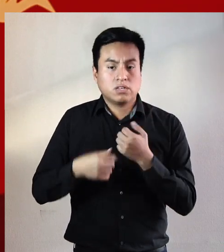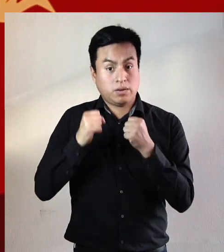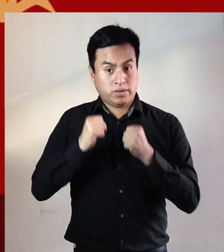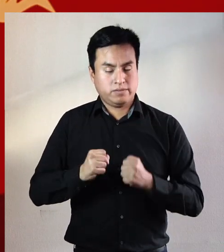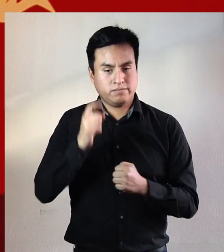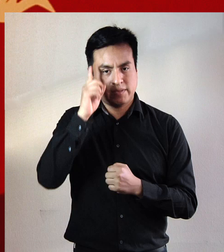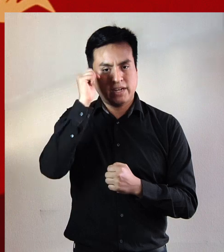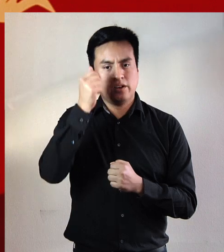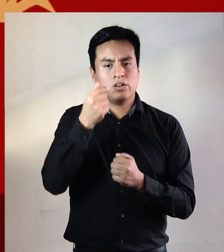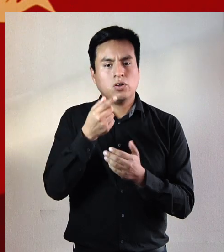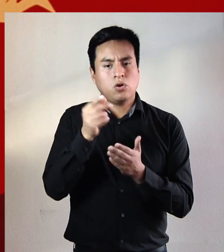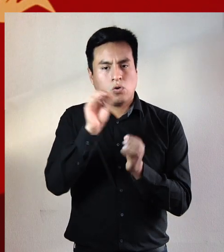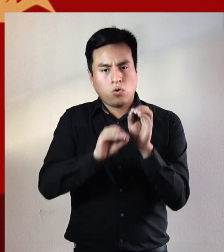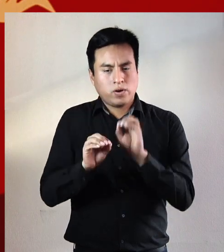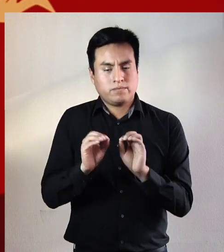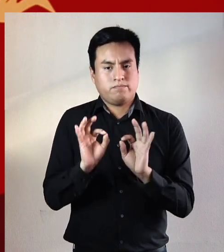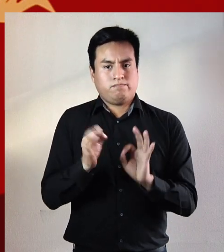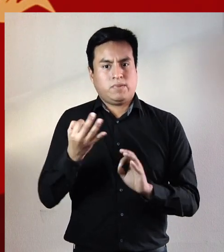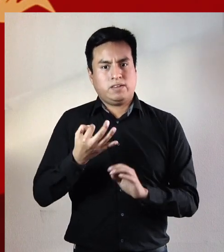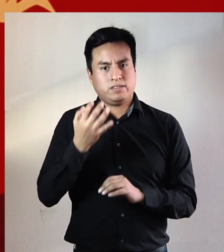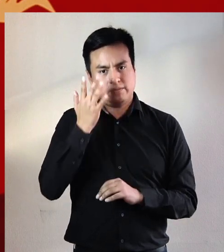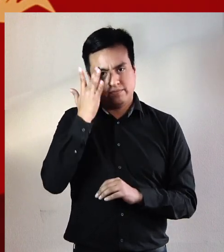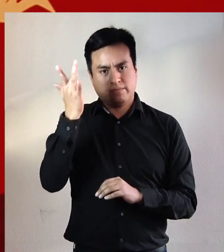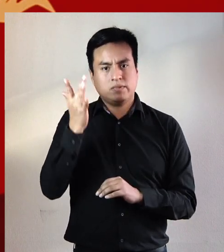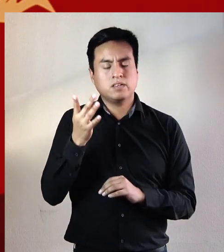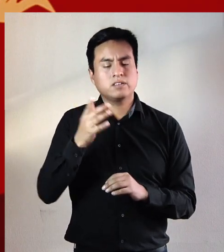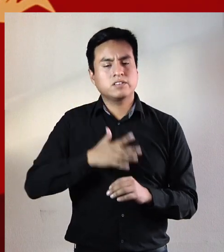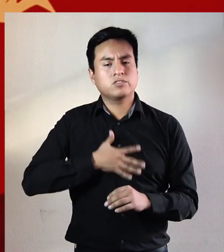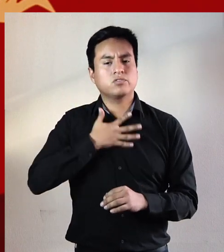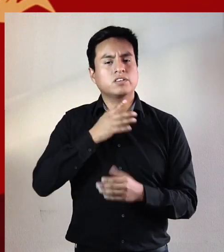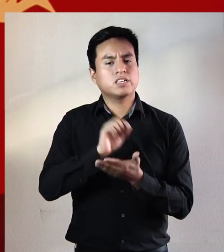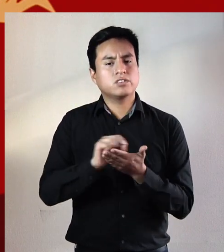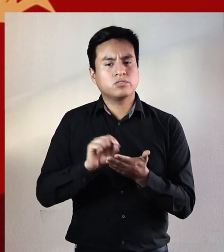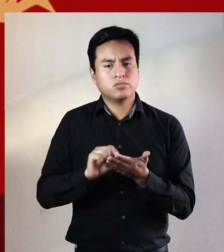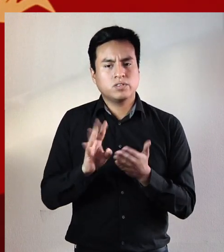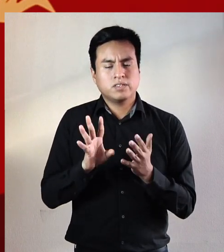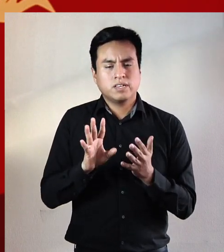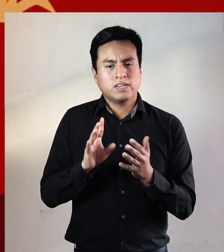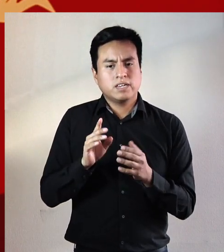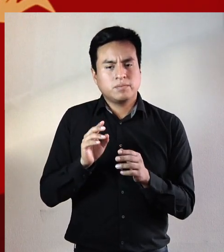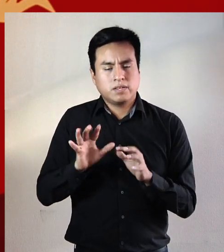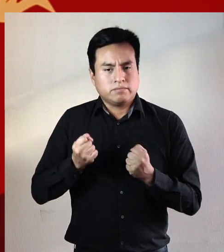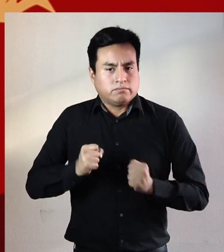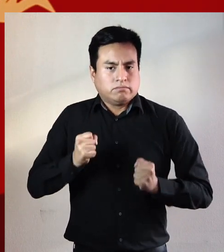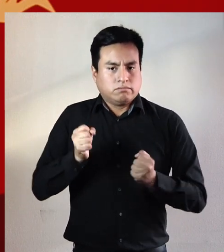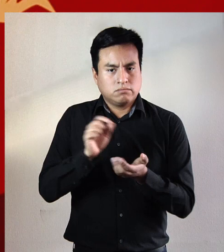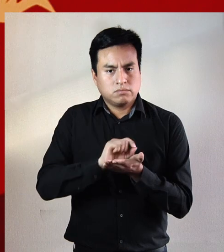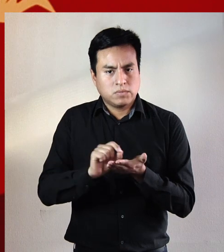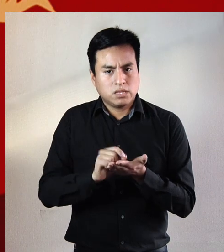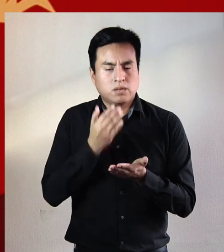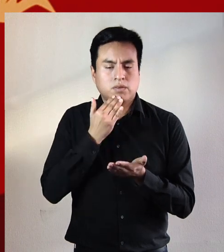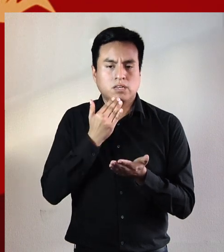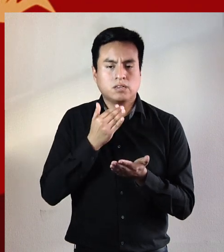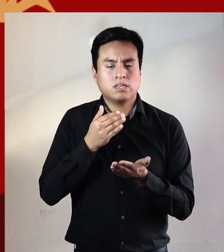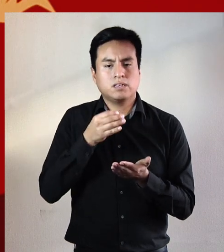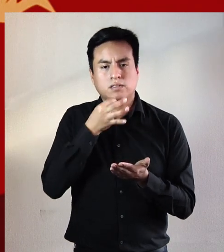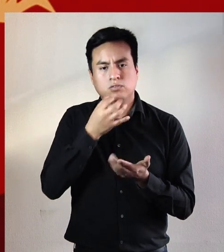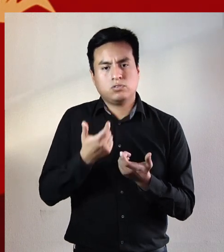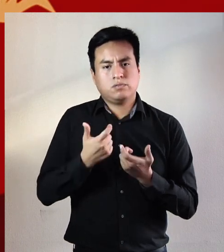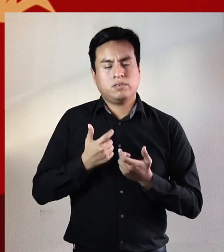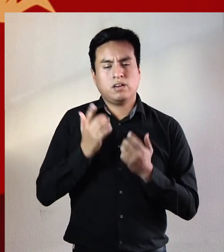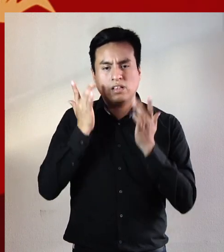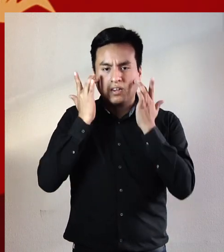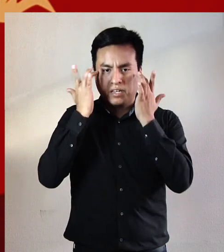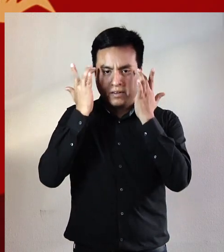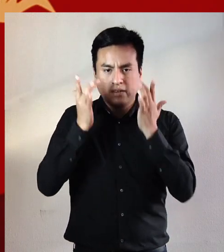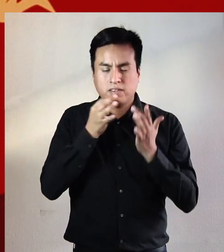heridos son capaces de crear obras maestras siento que he escrito desde una cierta irreparable desesperación y a la vez